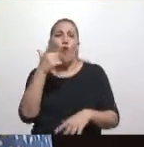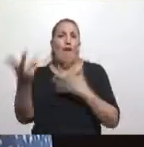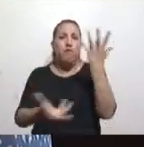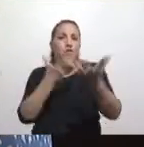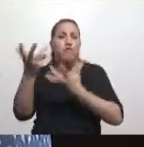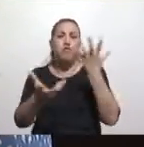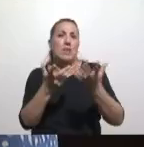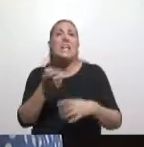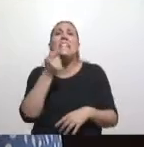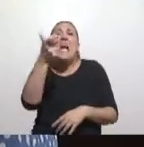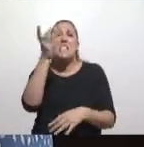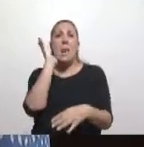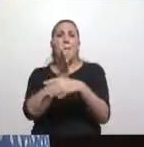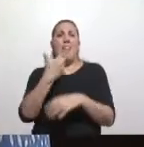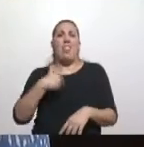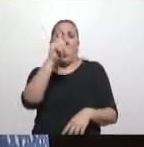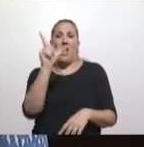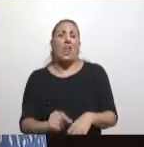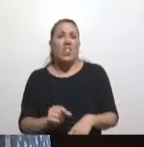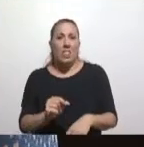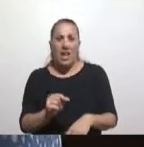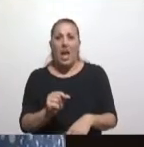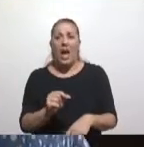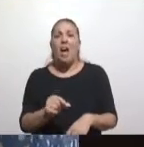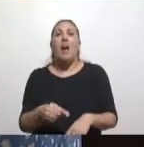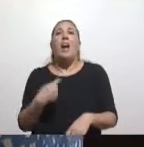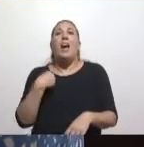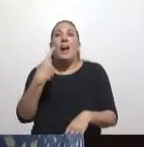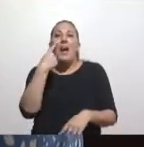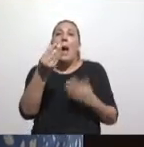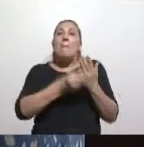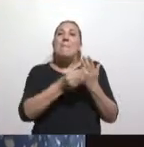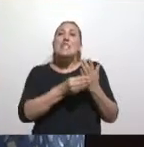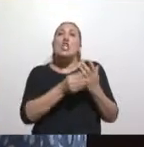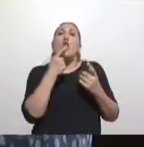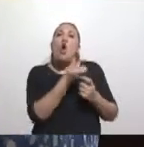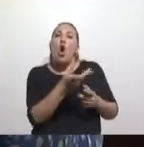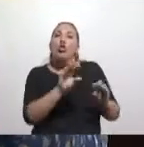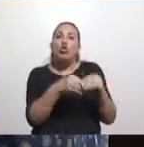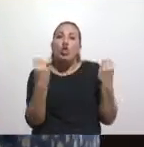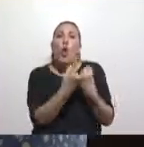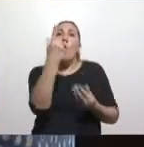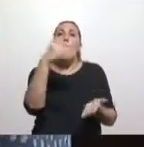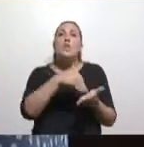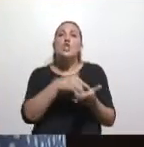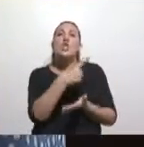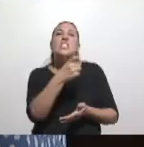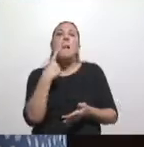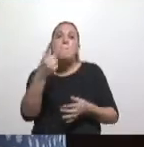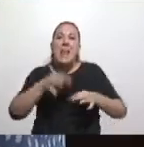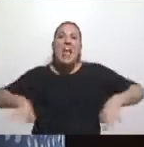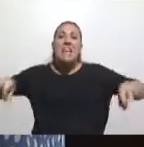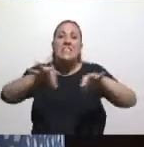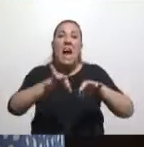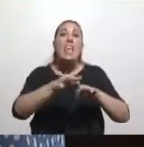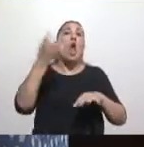la mitad de nuestro país, mirando la cuenta que lleva el Ministerio, son más de 1.100.000 hectáreas las que se quemaron